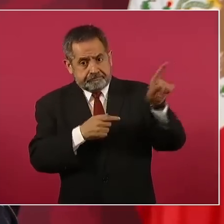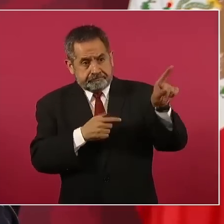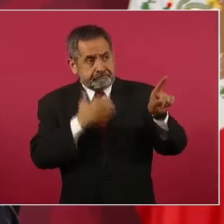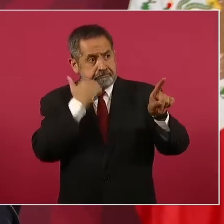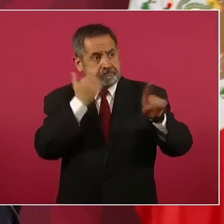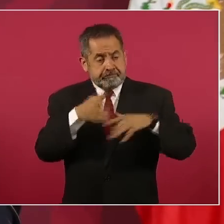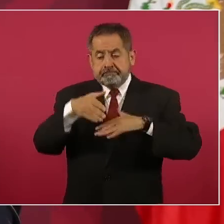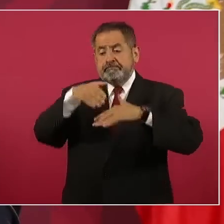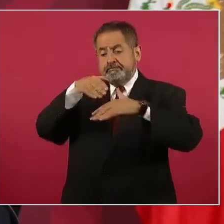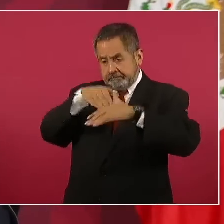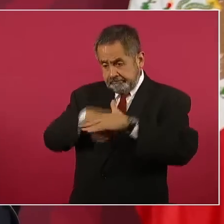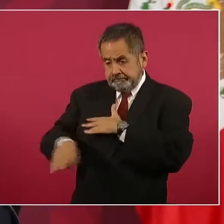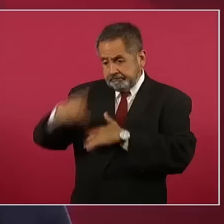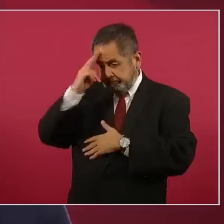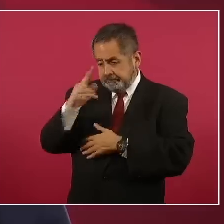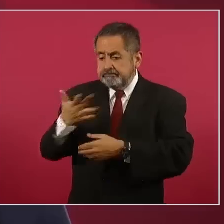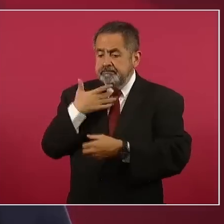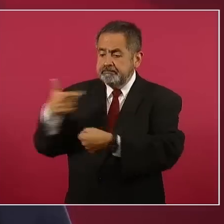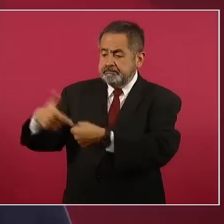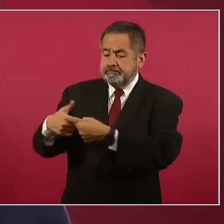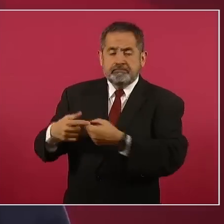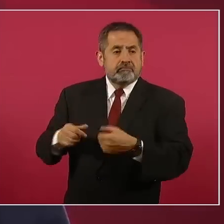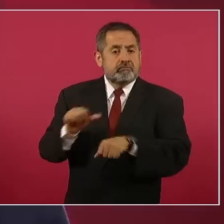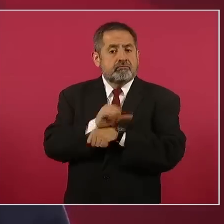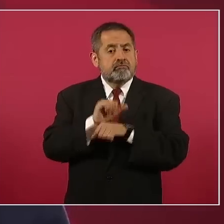cargar gasolina